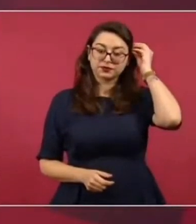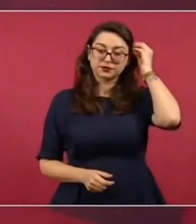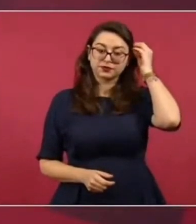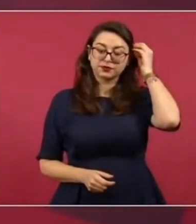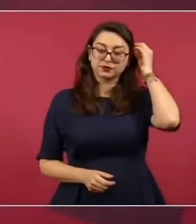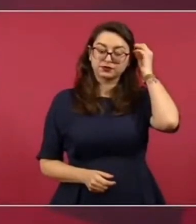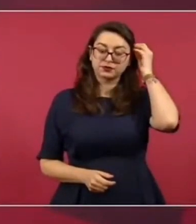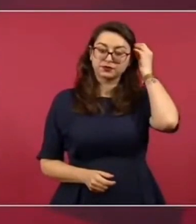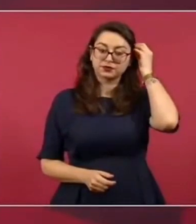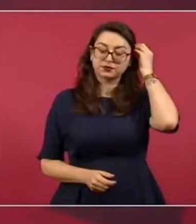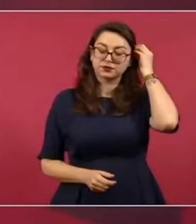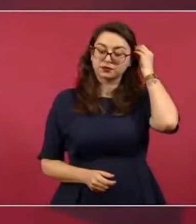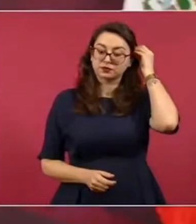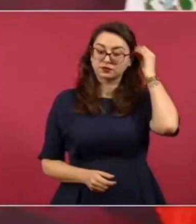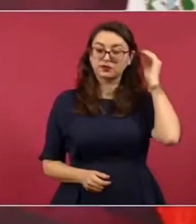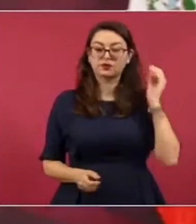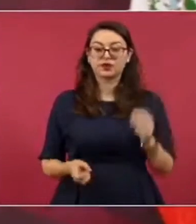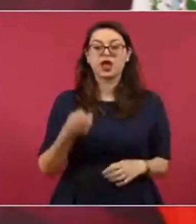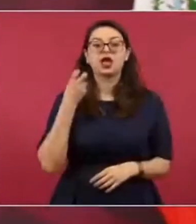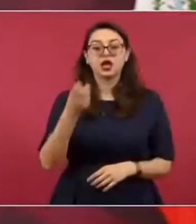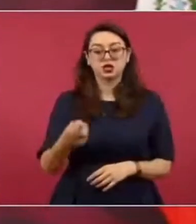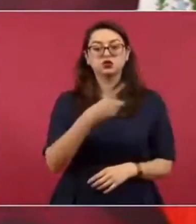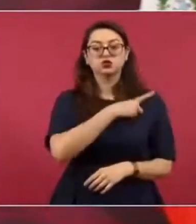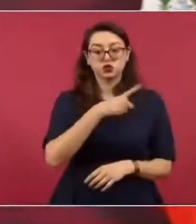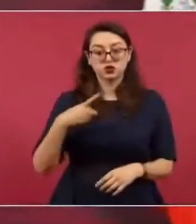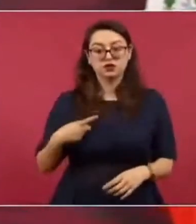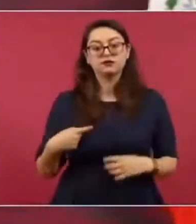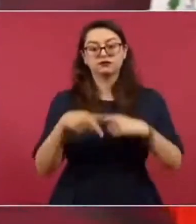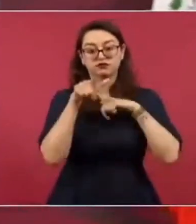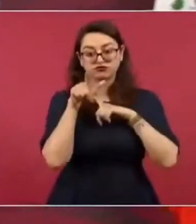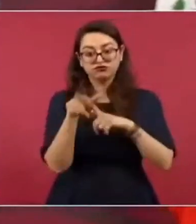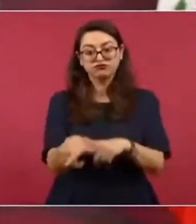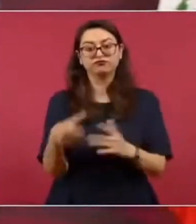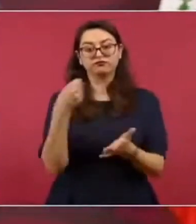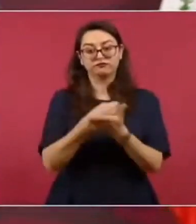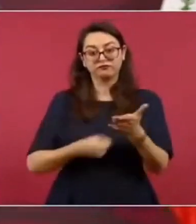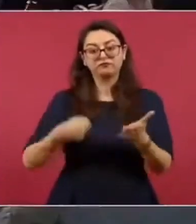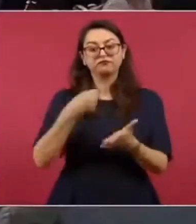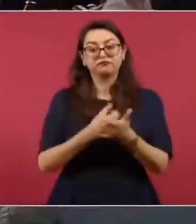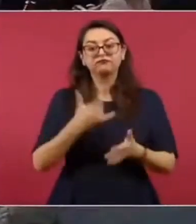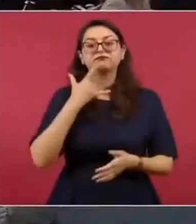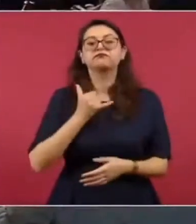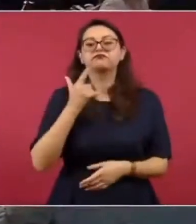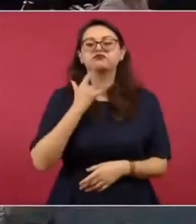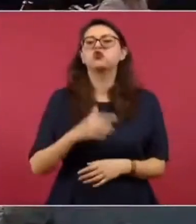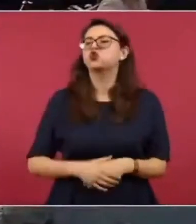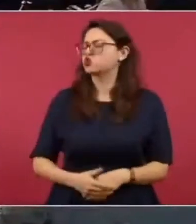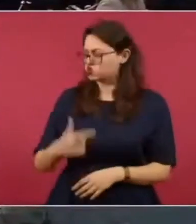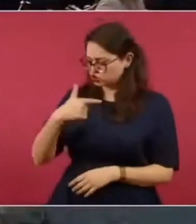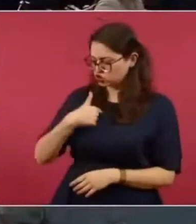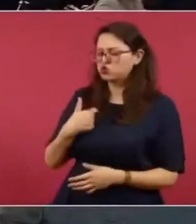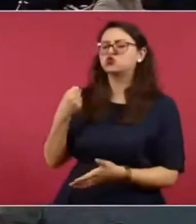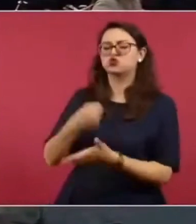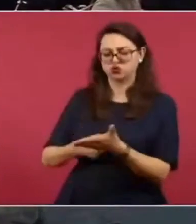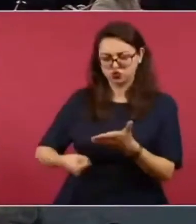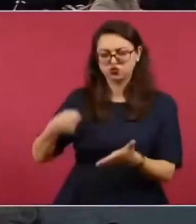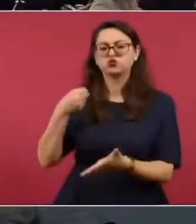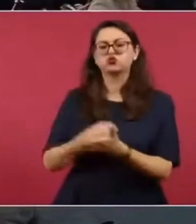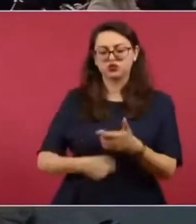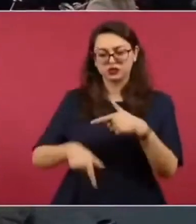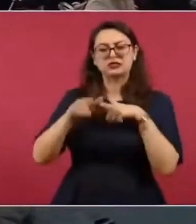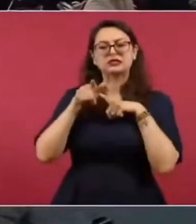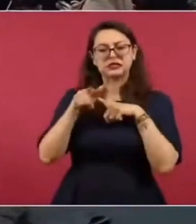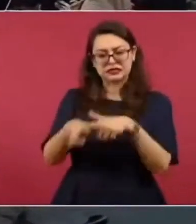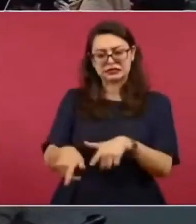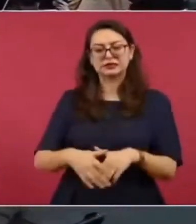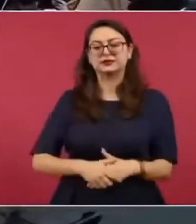y eso es lo que hay que seguir haciendo y no rendirse. No me voy a rendir, presidente. Le voy a comentar otra